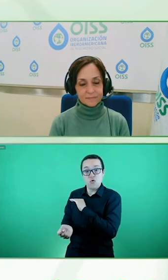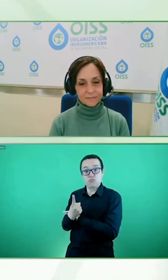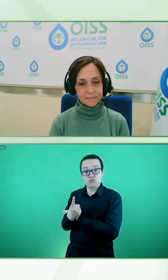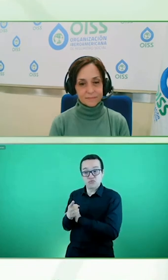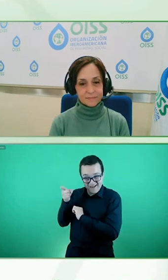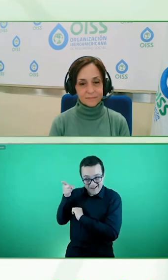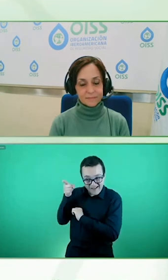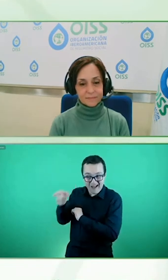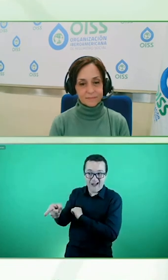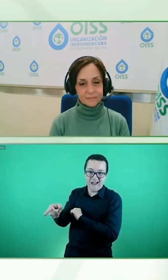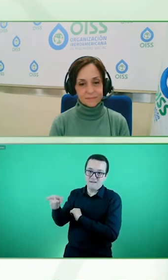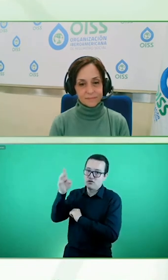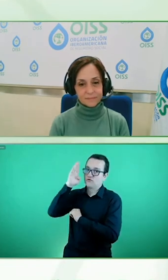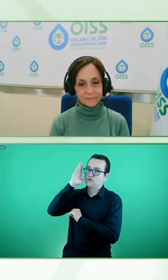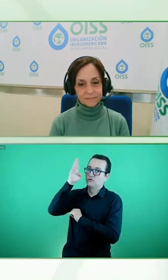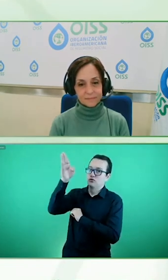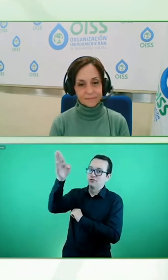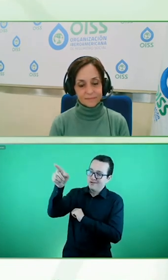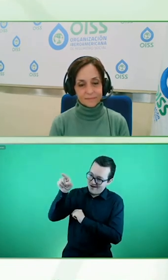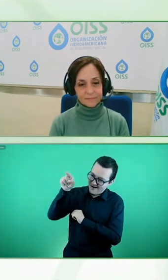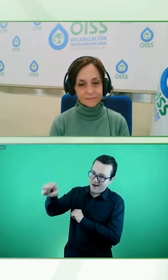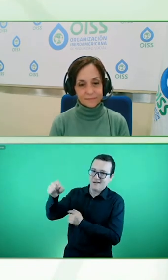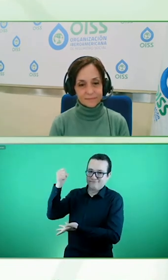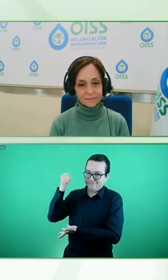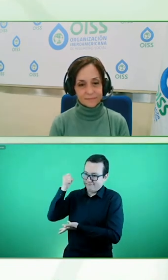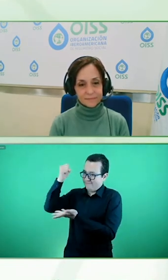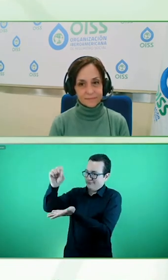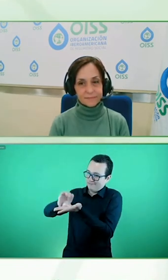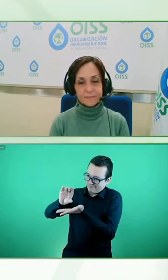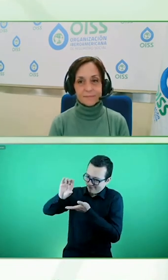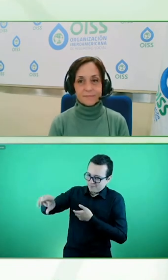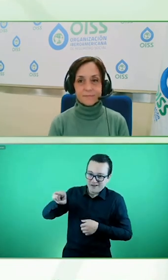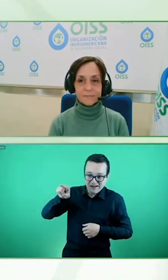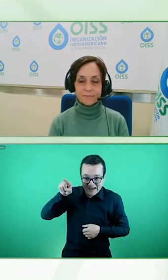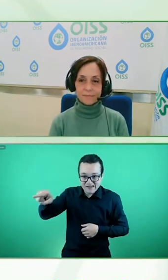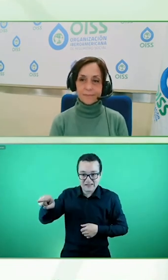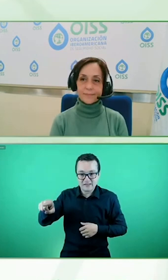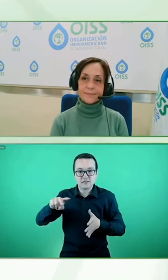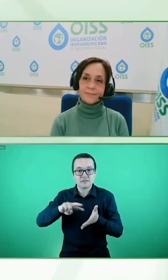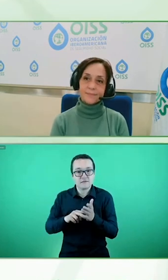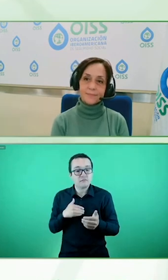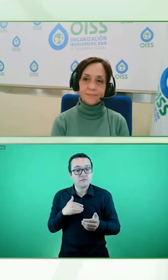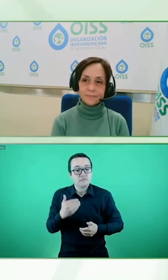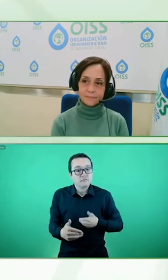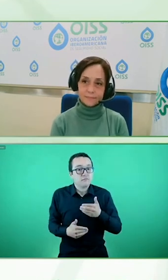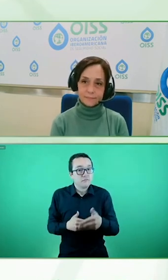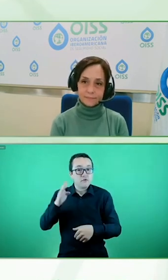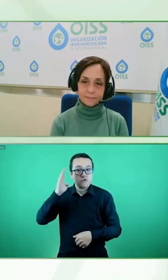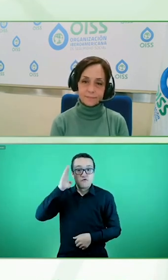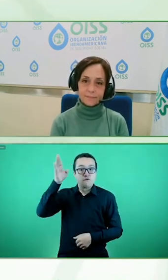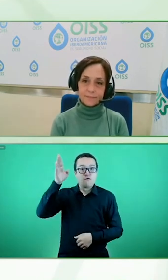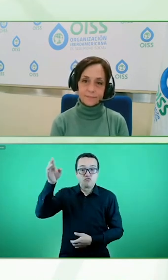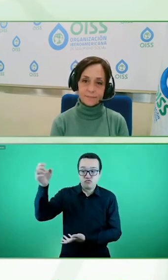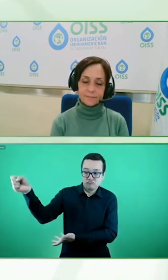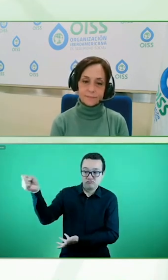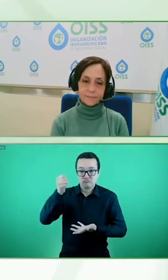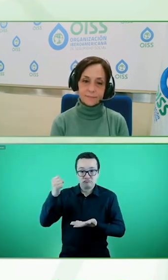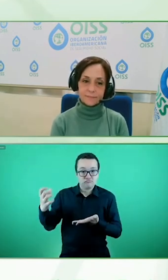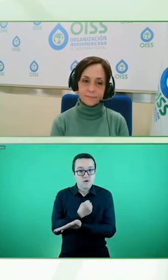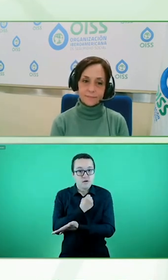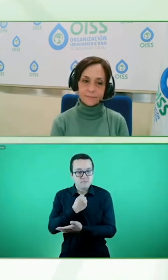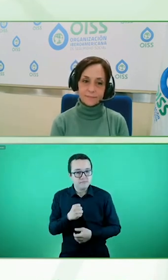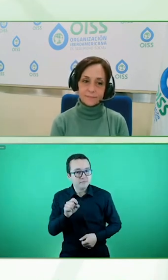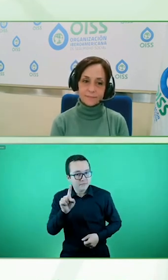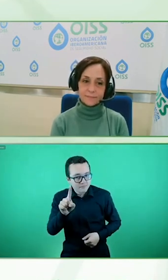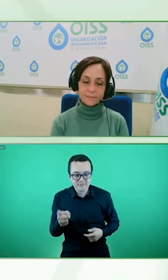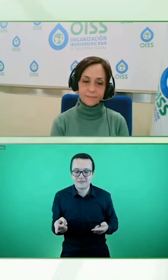que ahí es donde tienen que invertir, porque ahí es donde va a ir el futuro de su rentabilidad. Tenemos que hacer algo similar con personas con discapacidad. Tenemos que